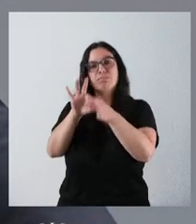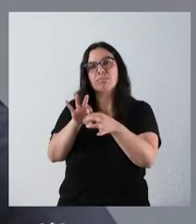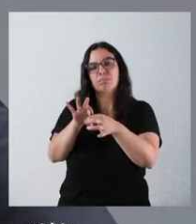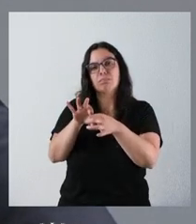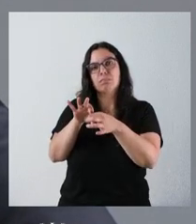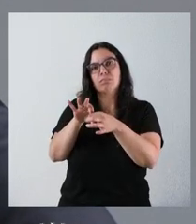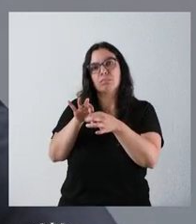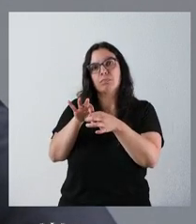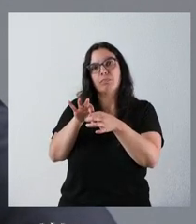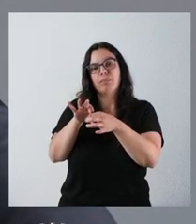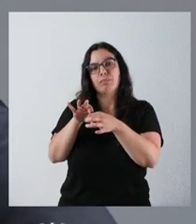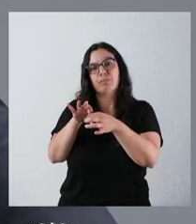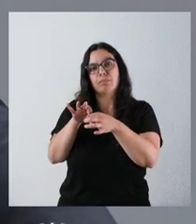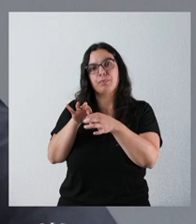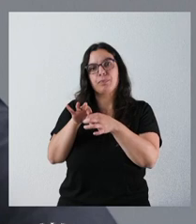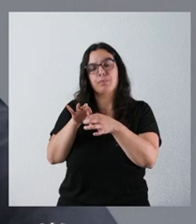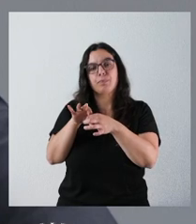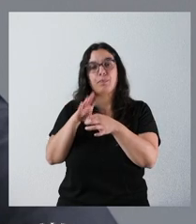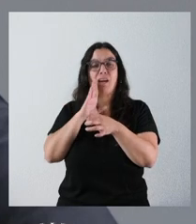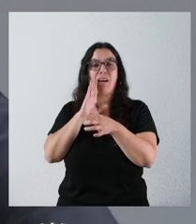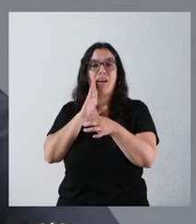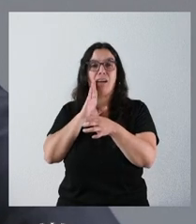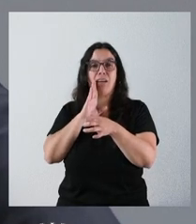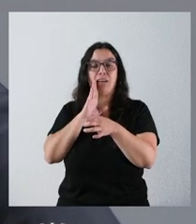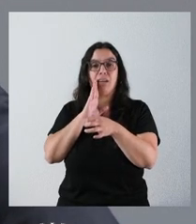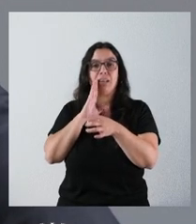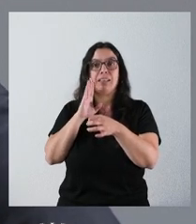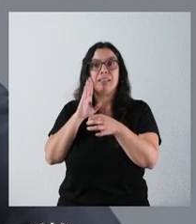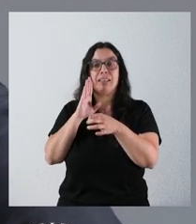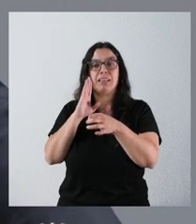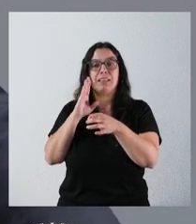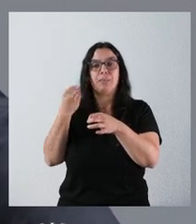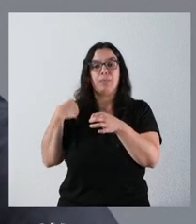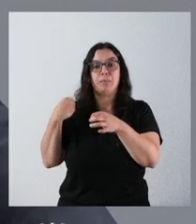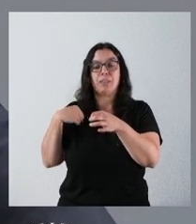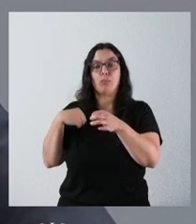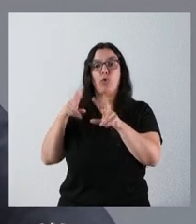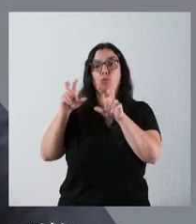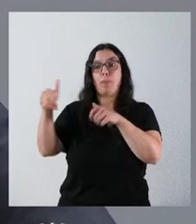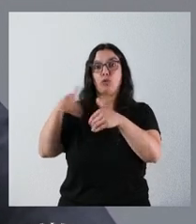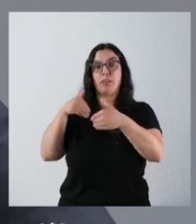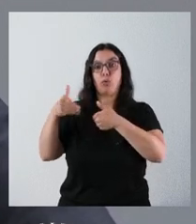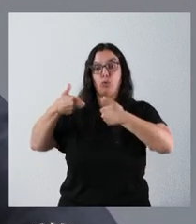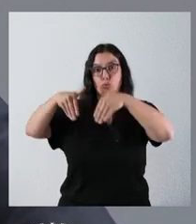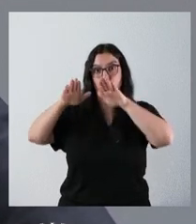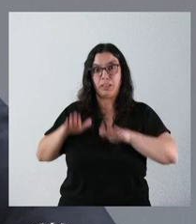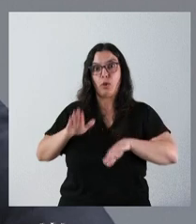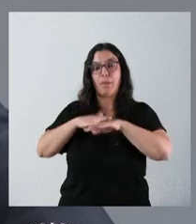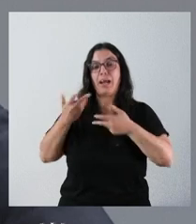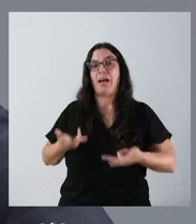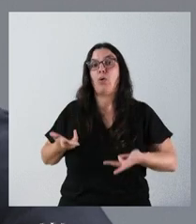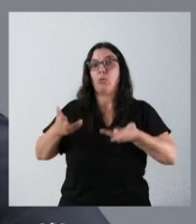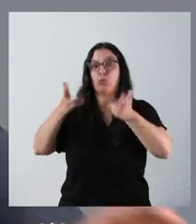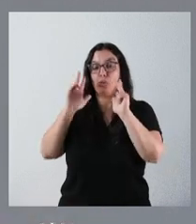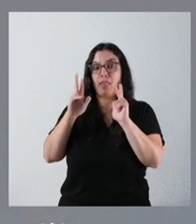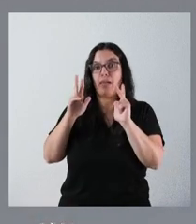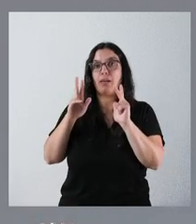como les he dicho anteriormente, a la suspensión de la vigencia de las nuevas solicitudes de autorización de instalación de los